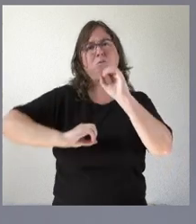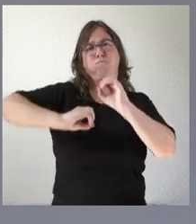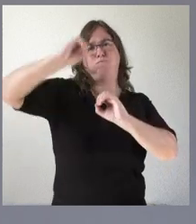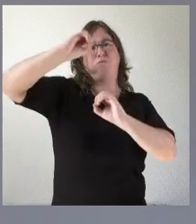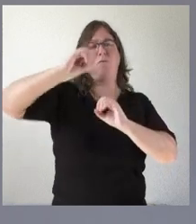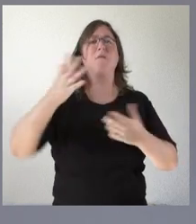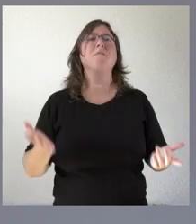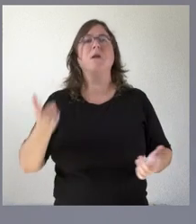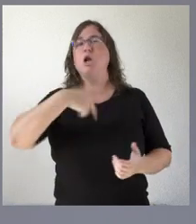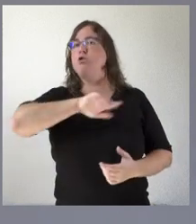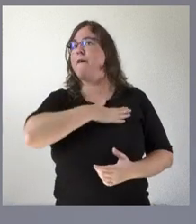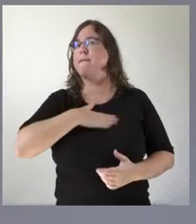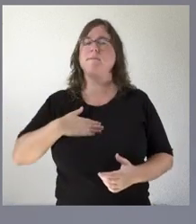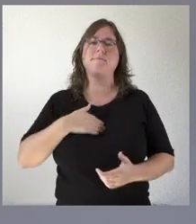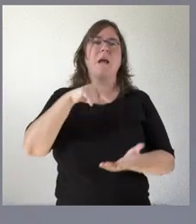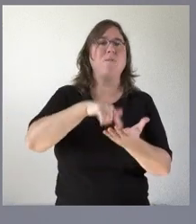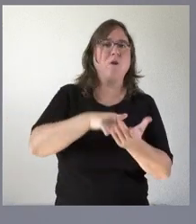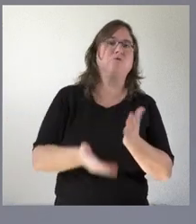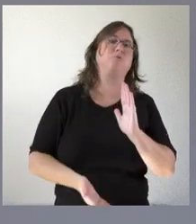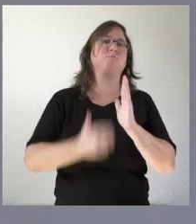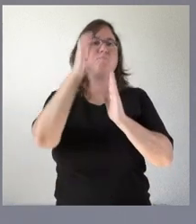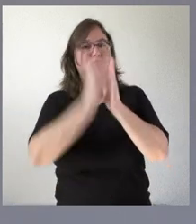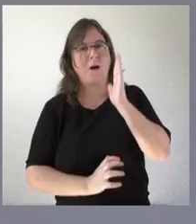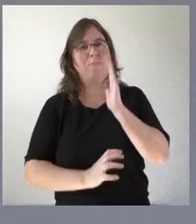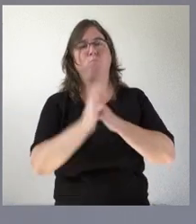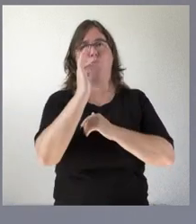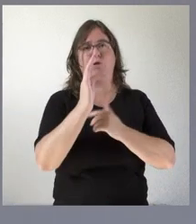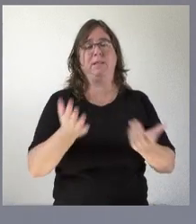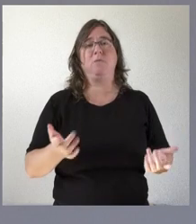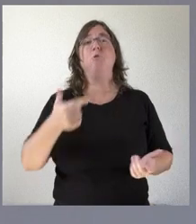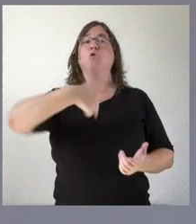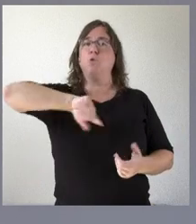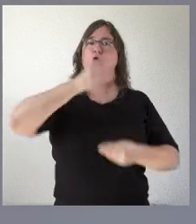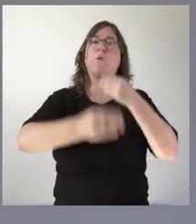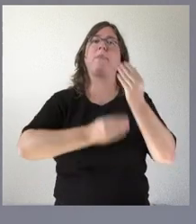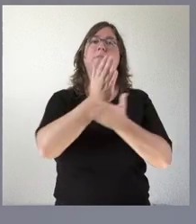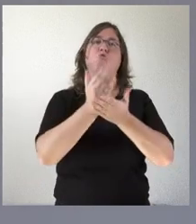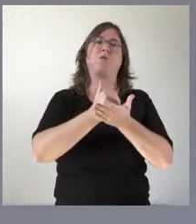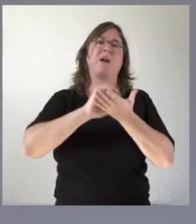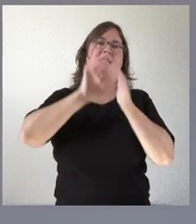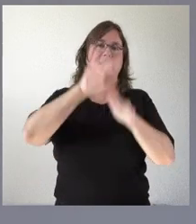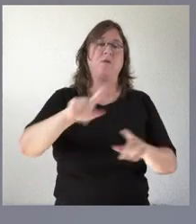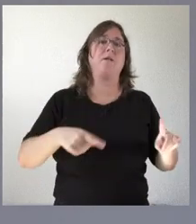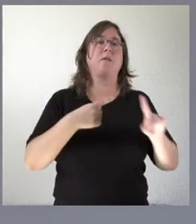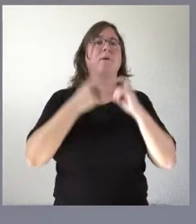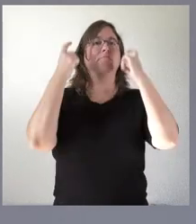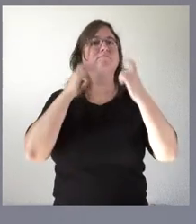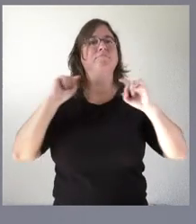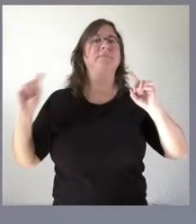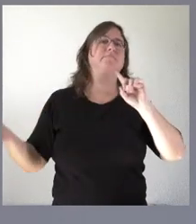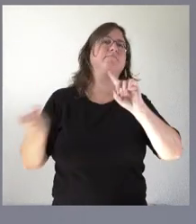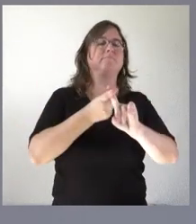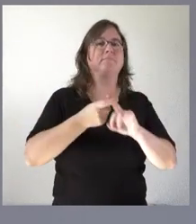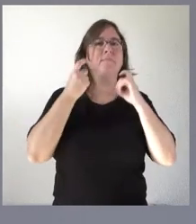y eso es lo que hacemos en Castilla y León y por tanto vamos a hacerlo vamos a conseguir e intentar conseguir al menos la aprobación